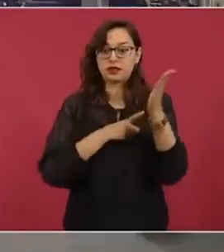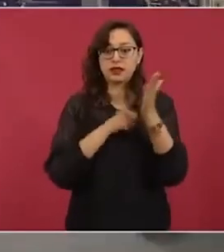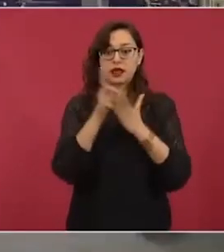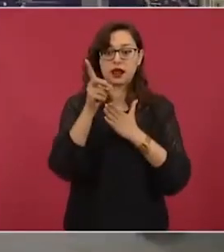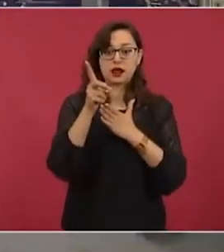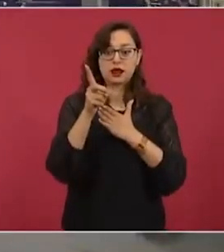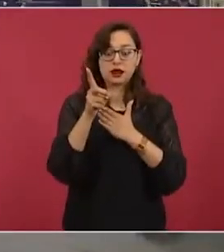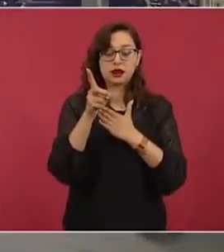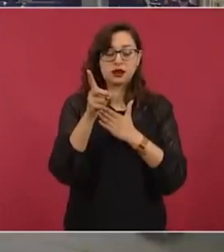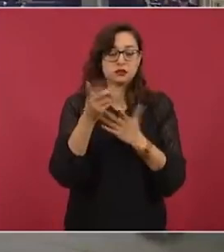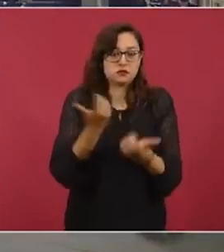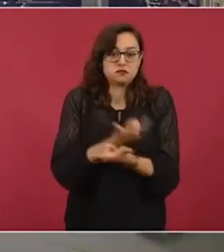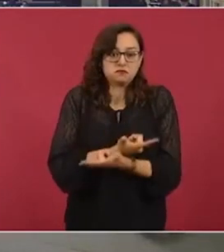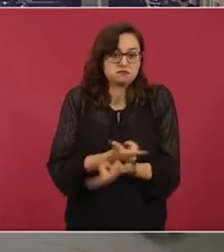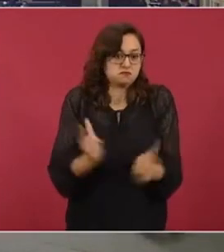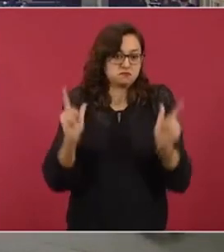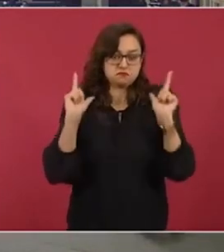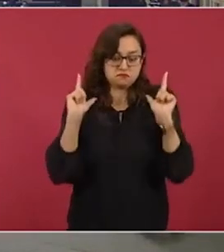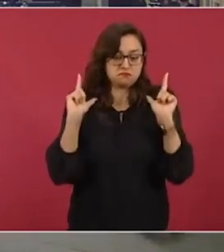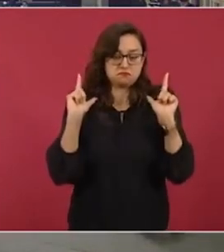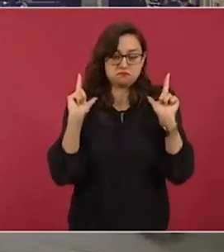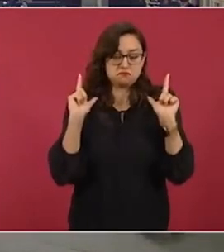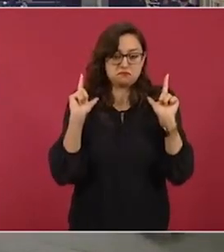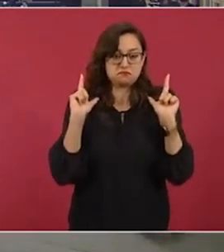nuestros adversarios,